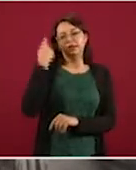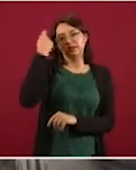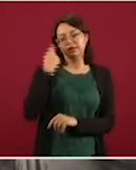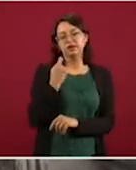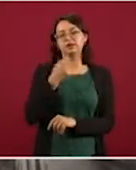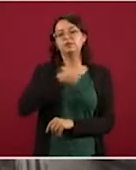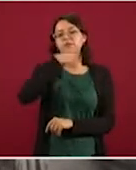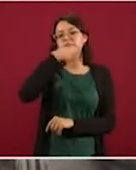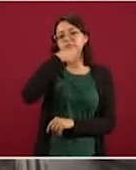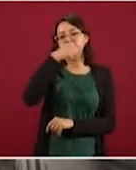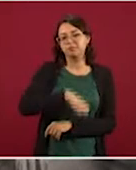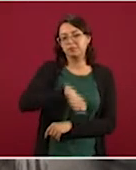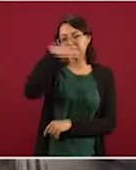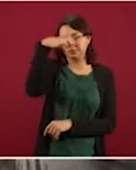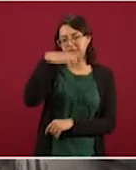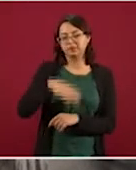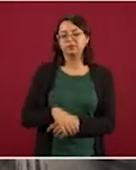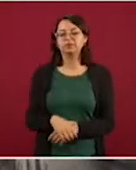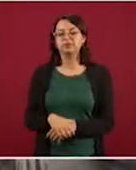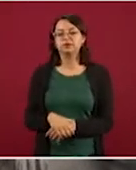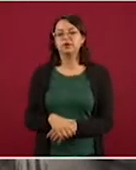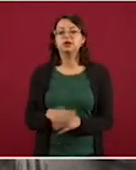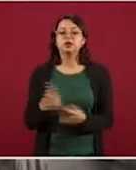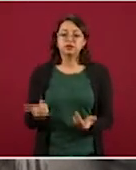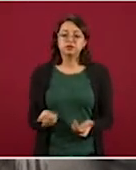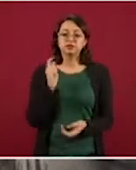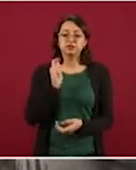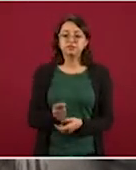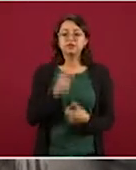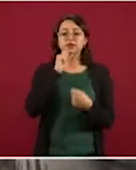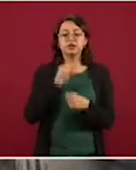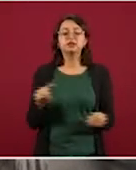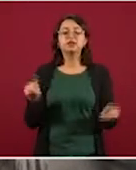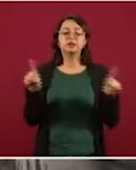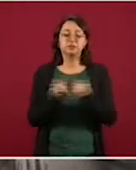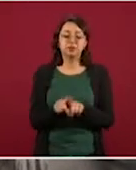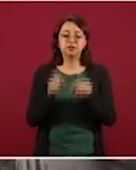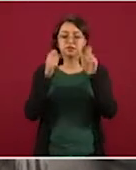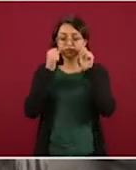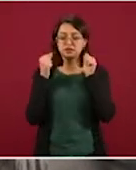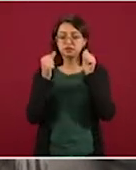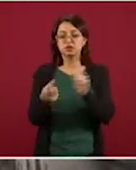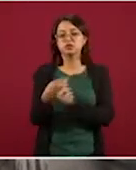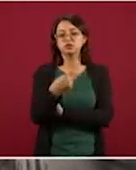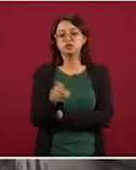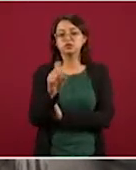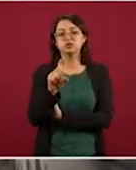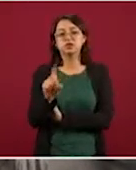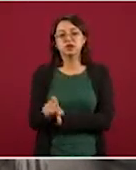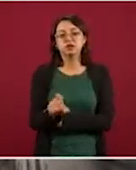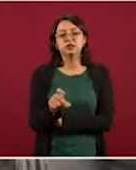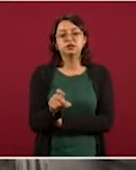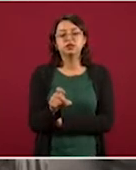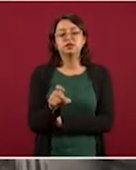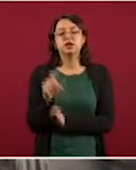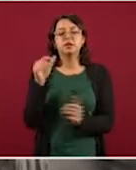De tal manera que también estamos atendiendo a 230 mil 650